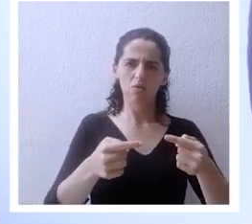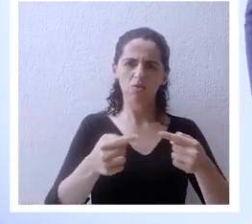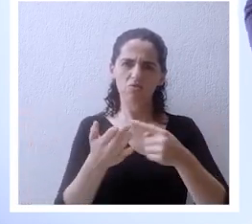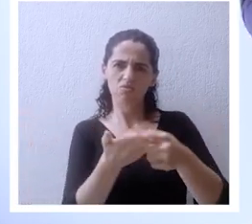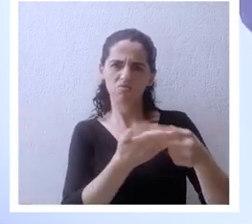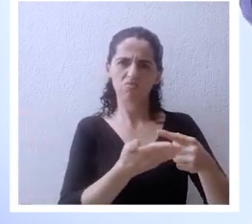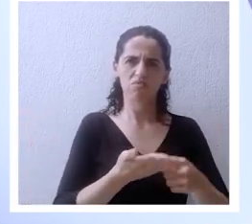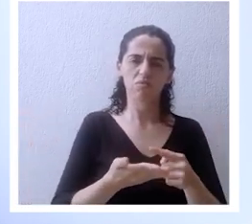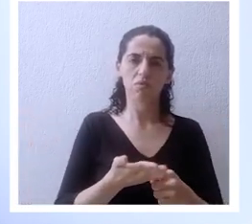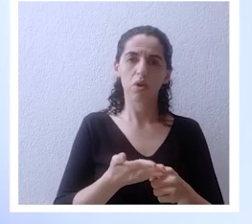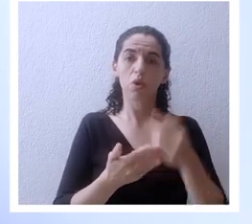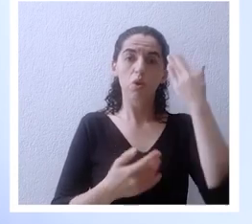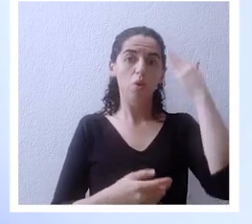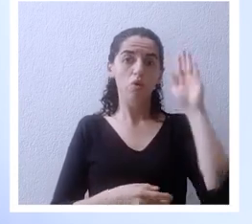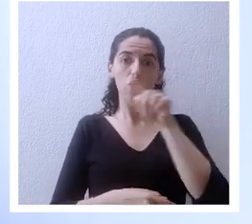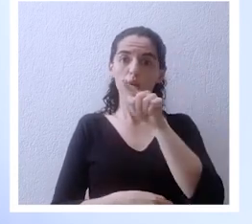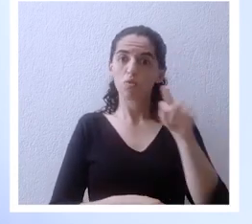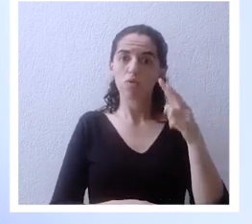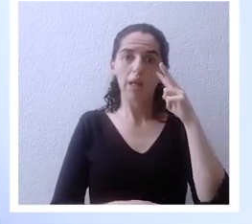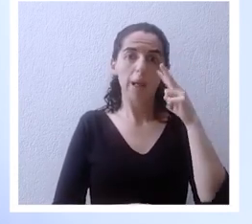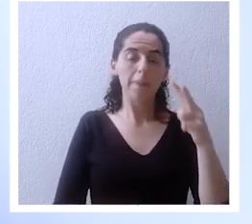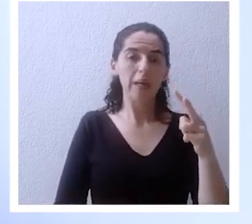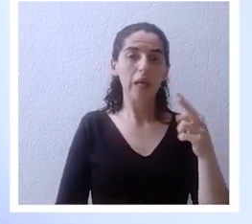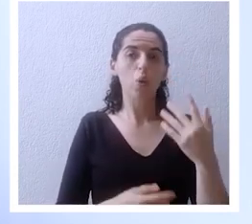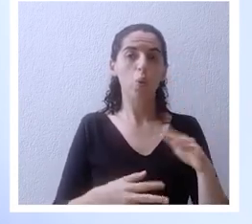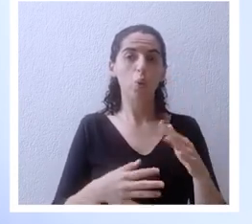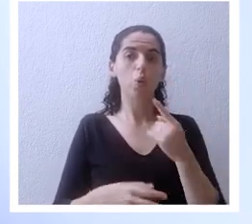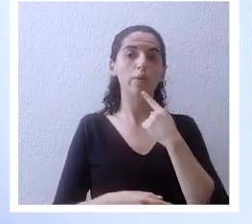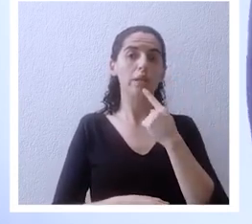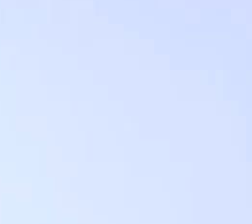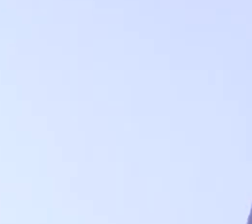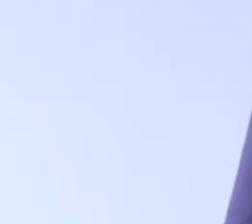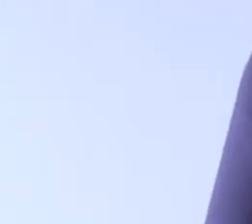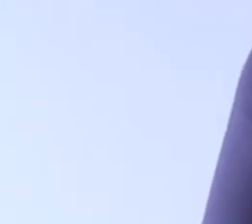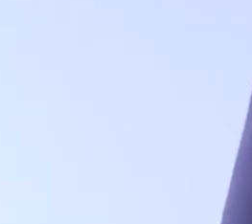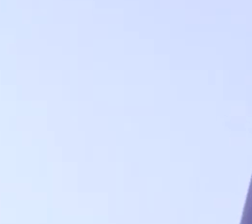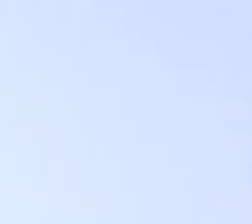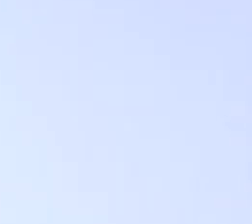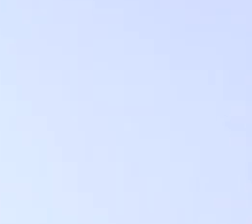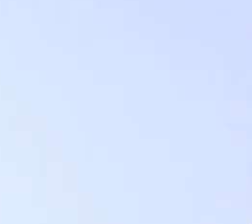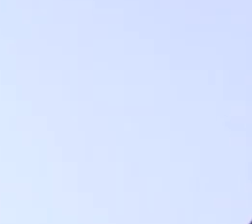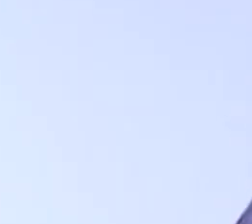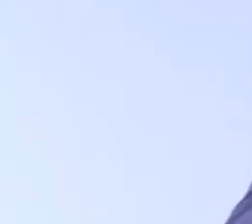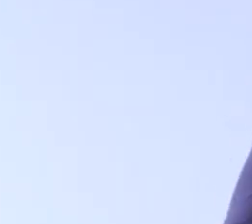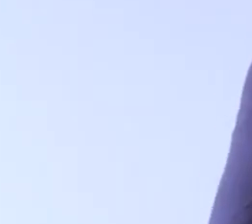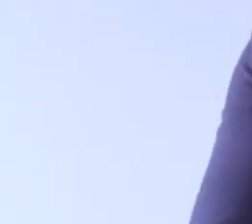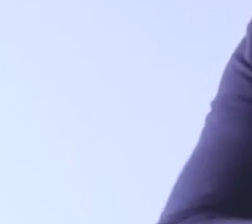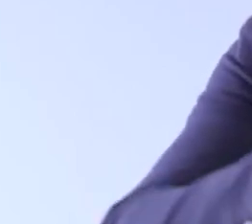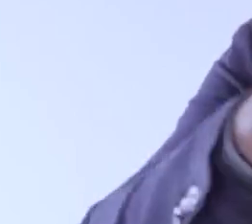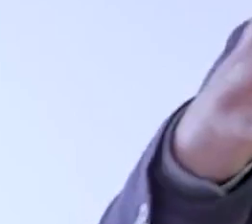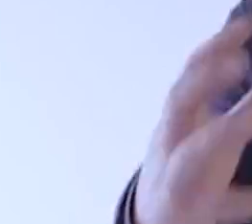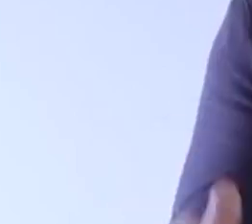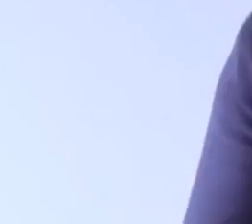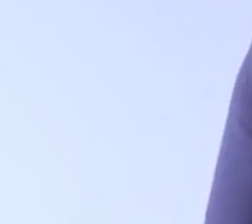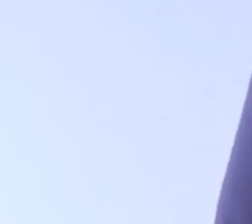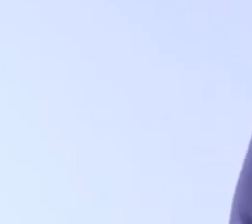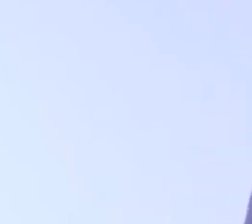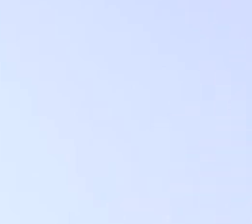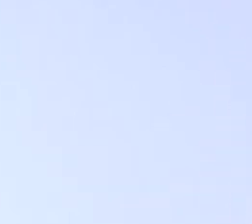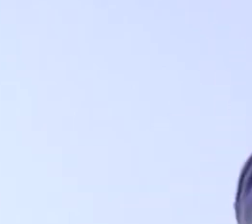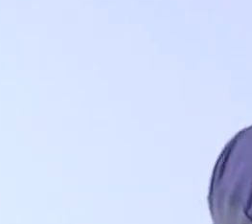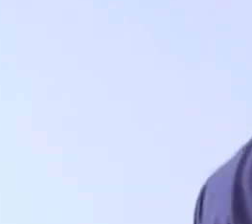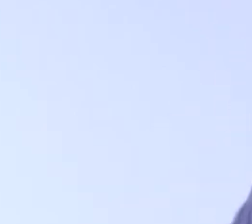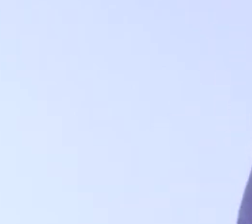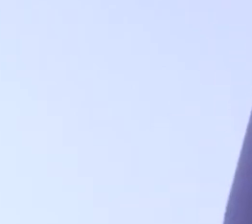hoy tal vez puedan decir wow en la iglesia yo también he visto disensiones y quiero decirte que esto es para comunión